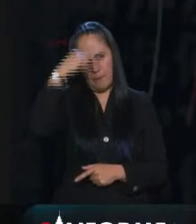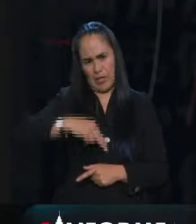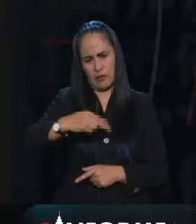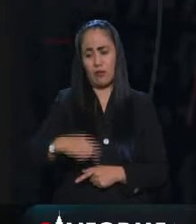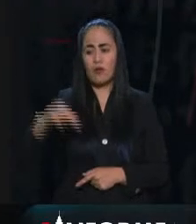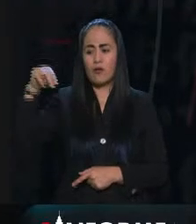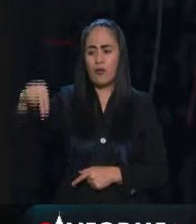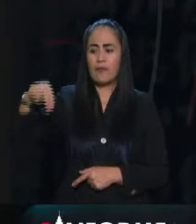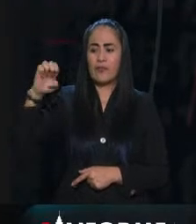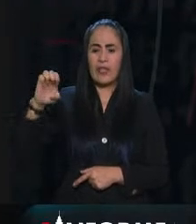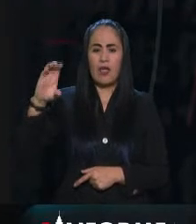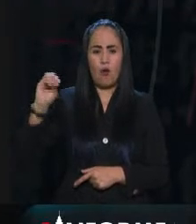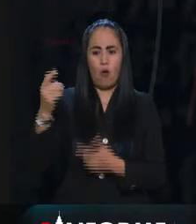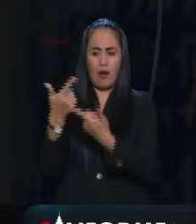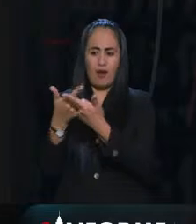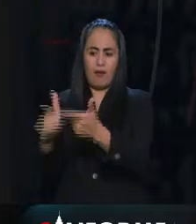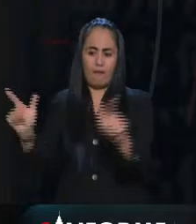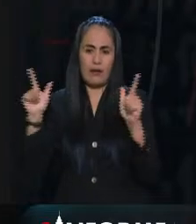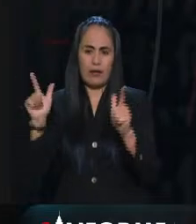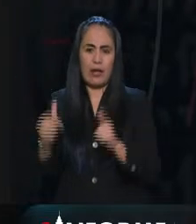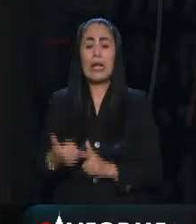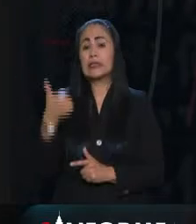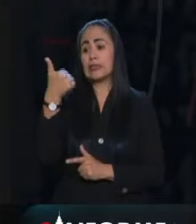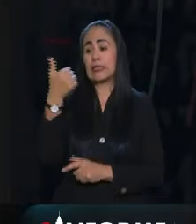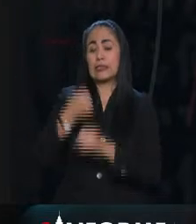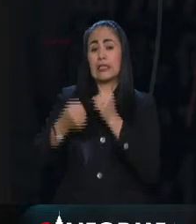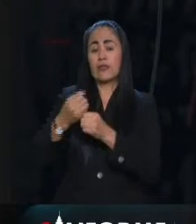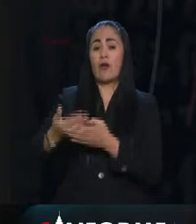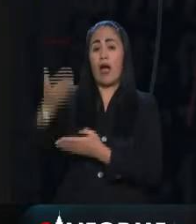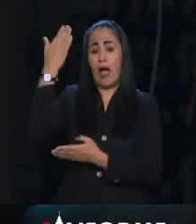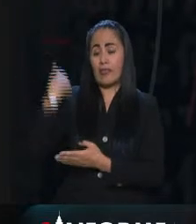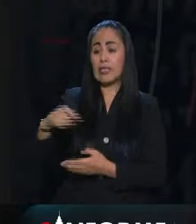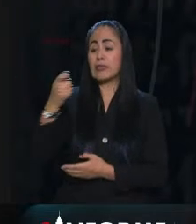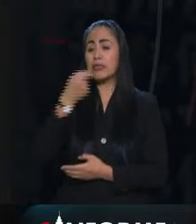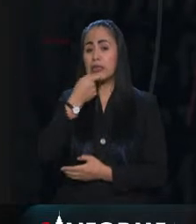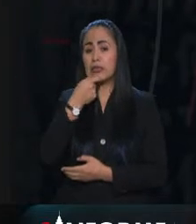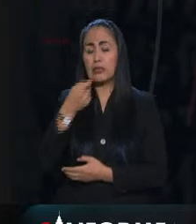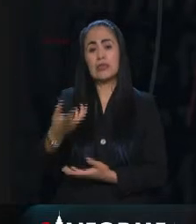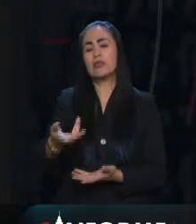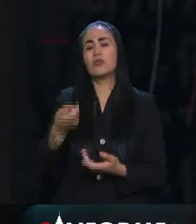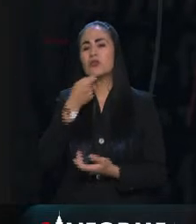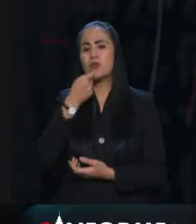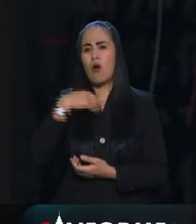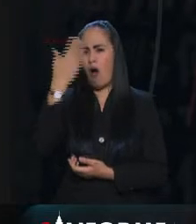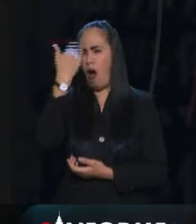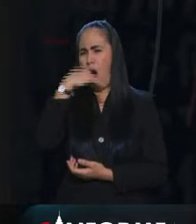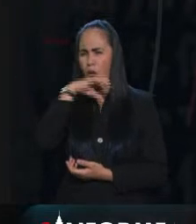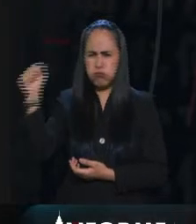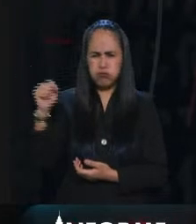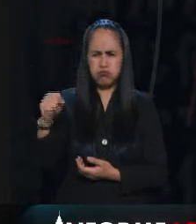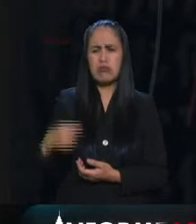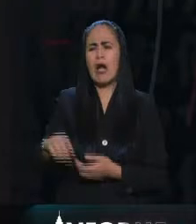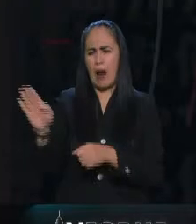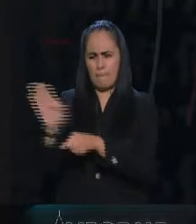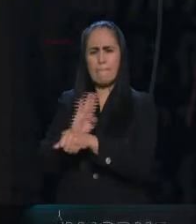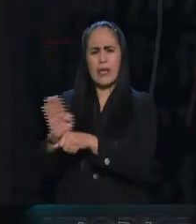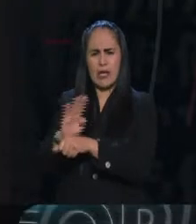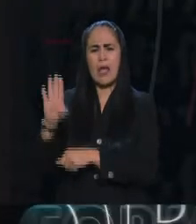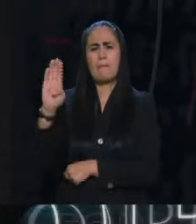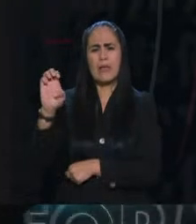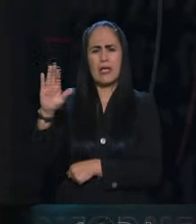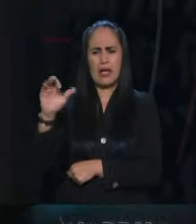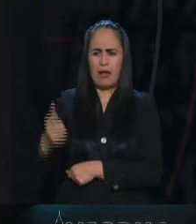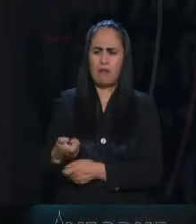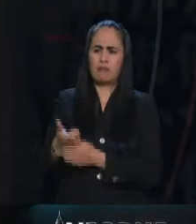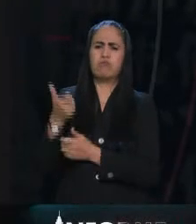sucedía en el sexenio pasado sólo becaba a niños talentos e impulsaba el egoísmo frente a una visión de economía